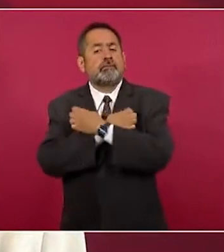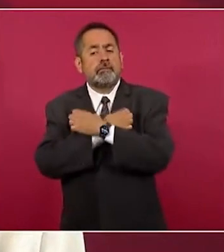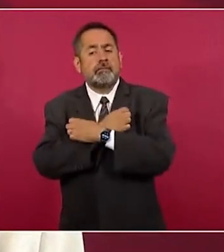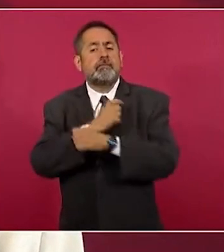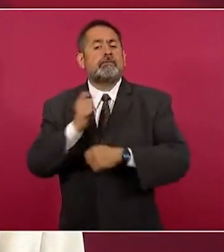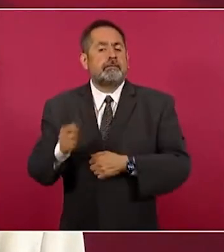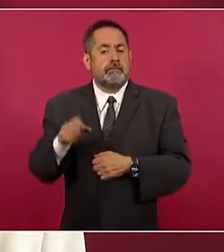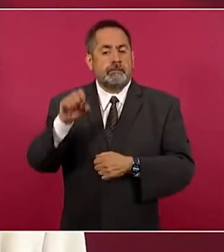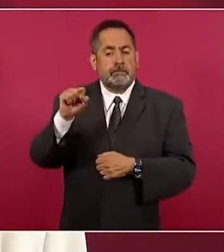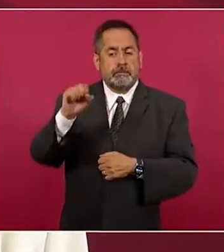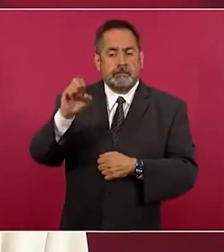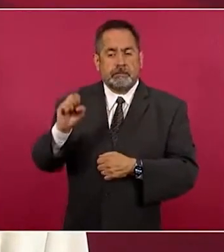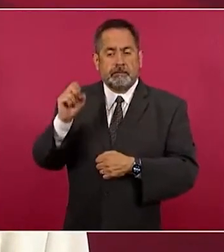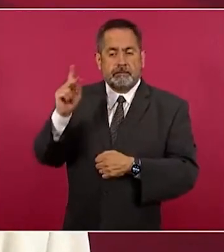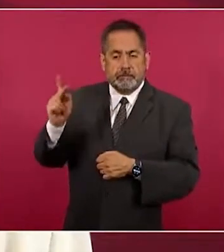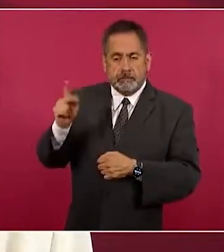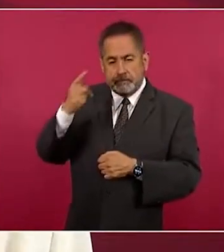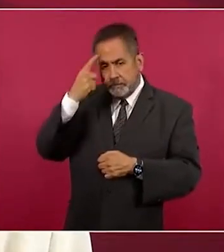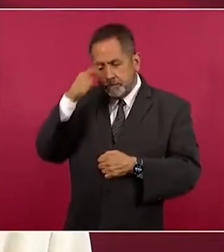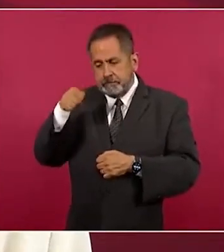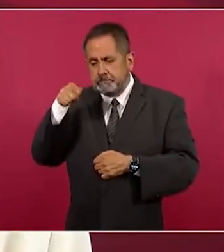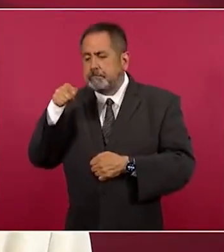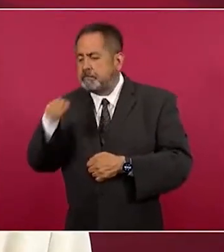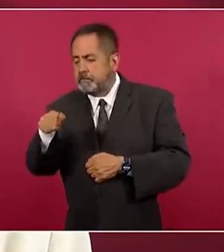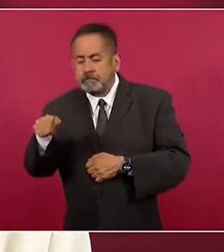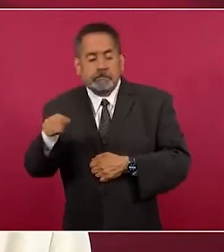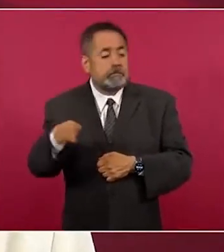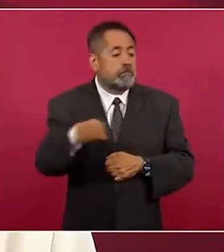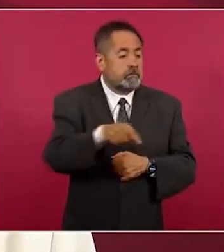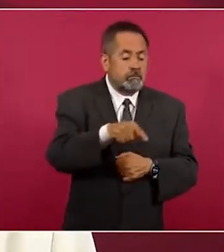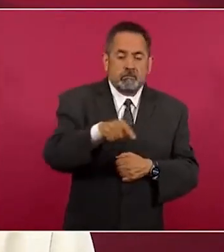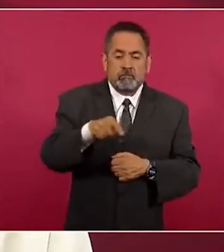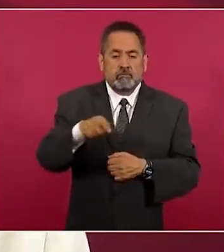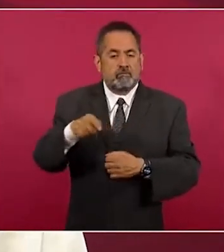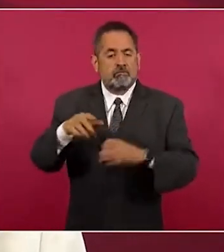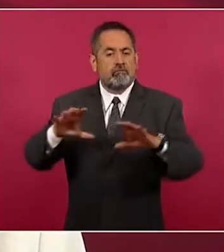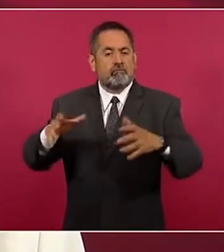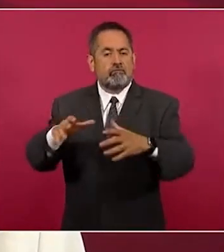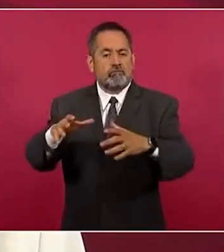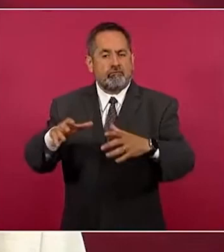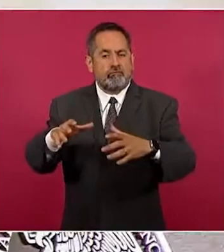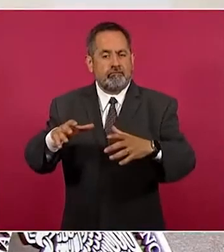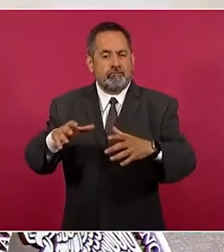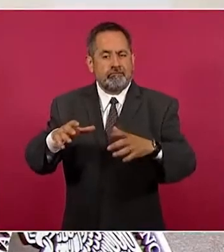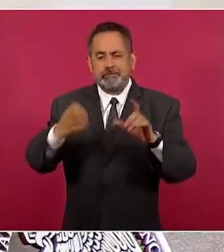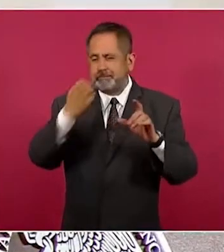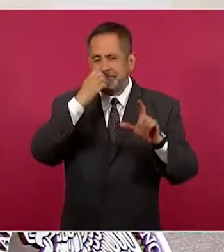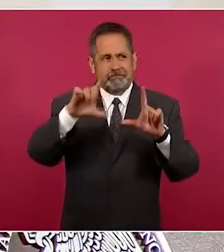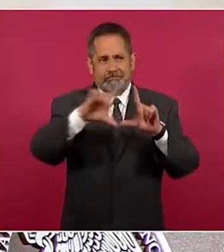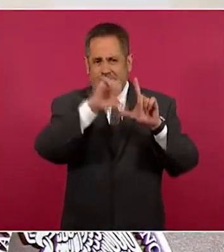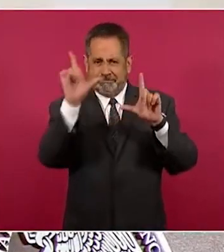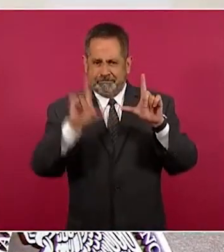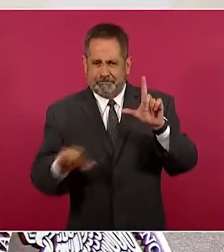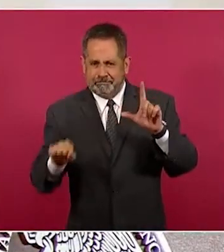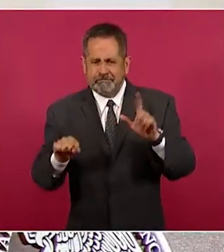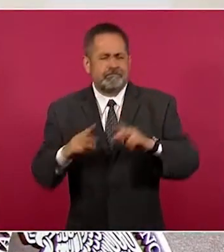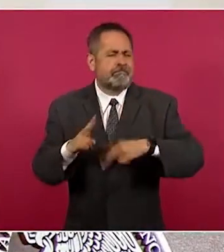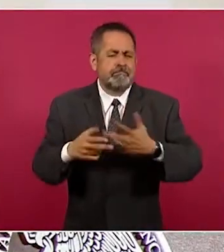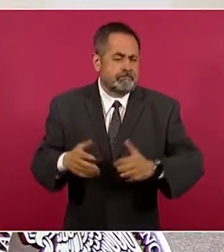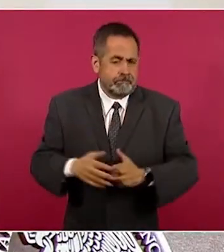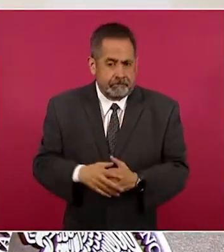trabajar en un horario ampliado y se destine un poquito más para alimentos y